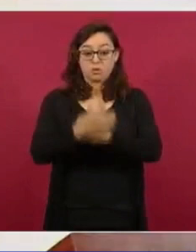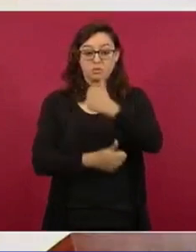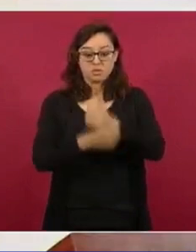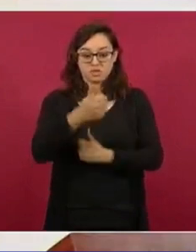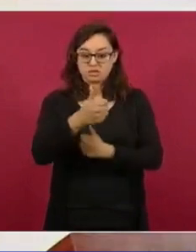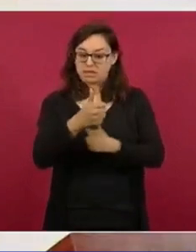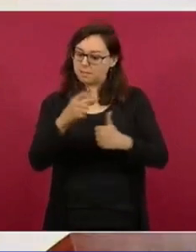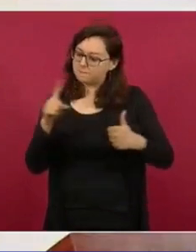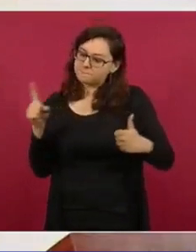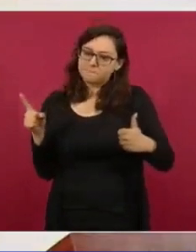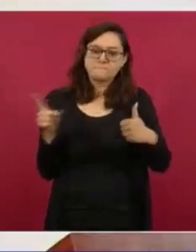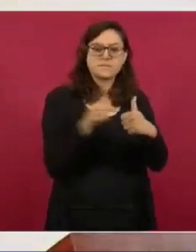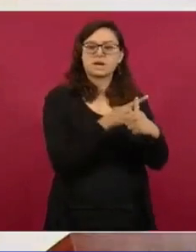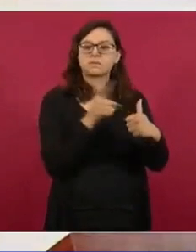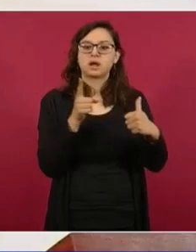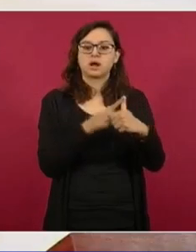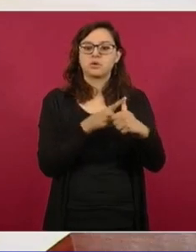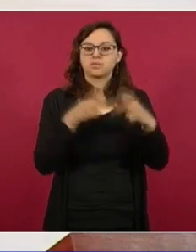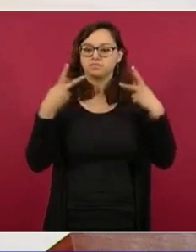interés nacional.